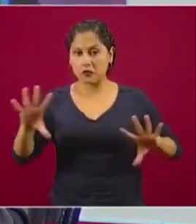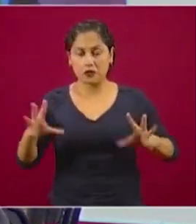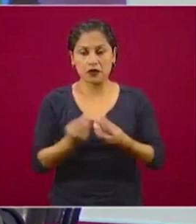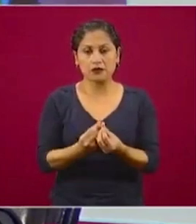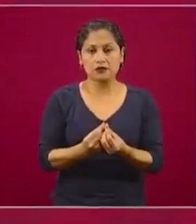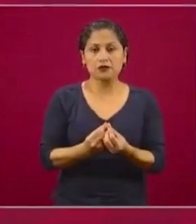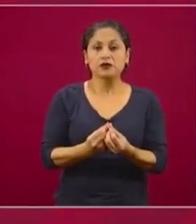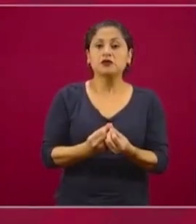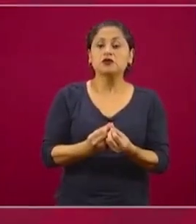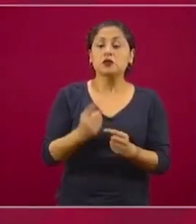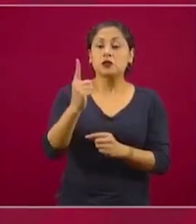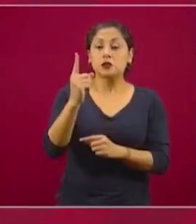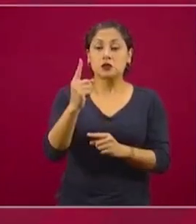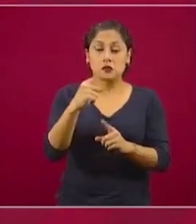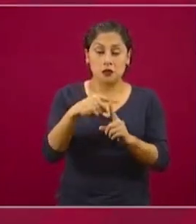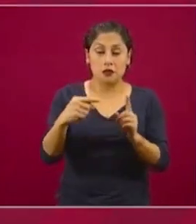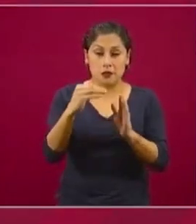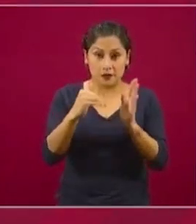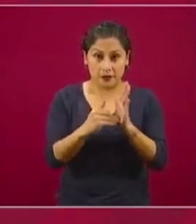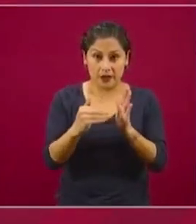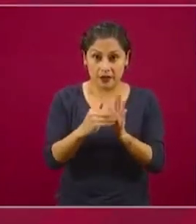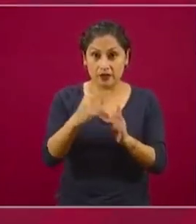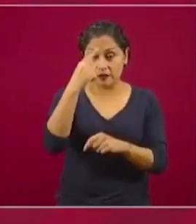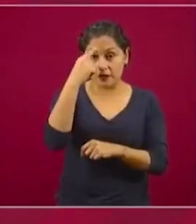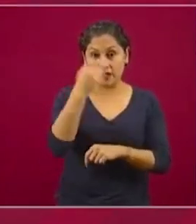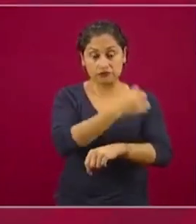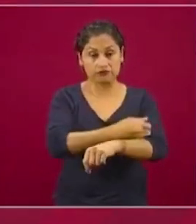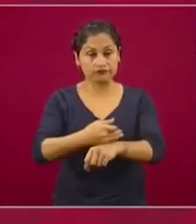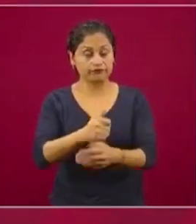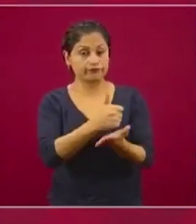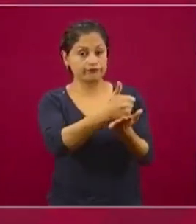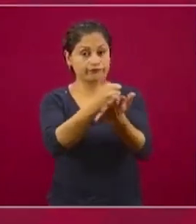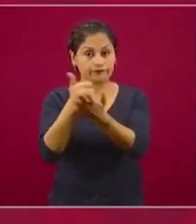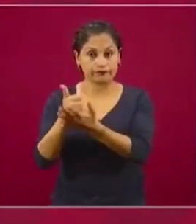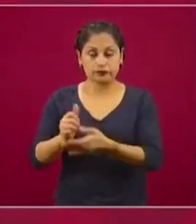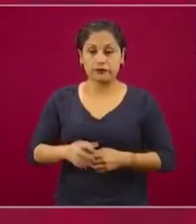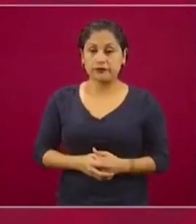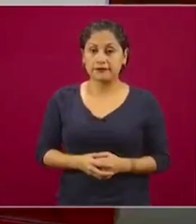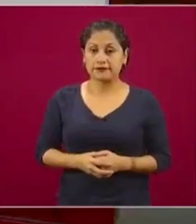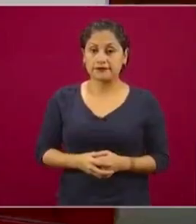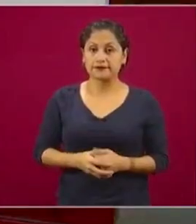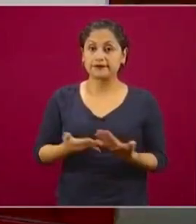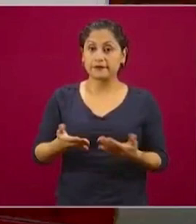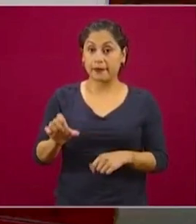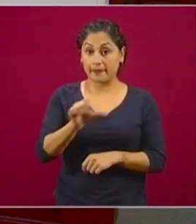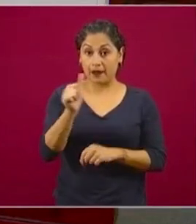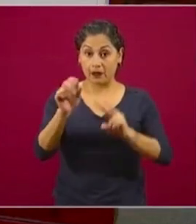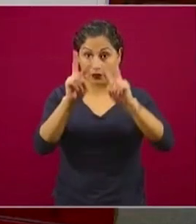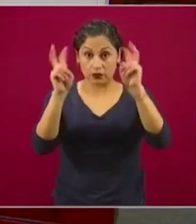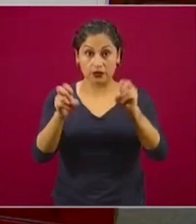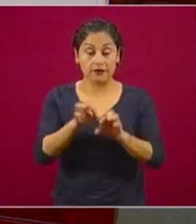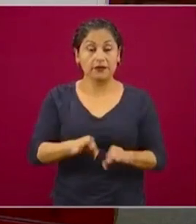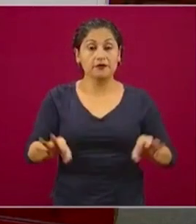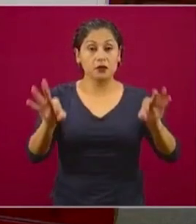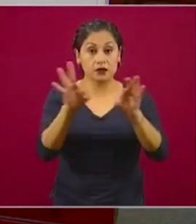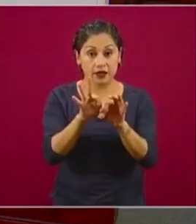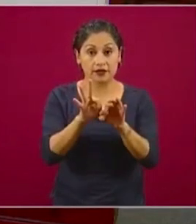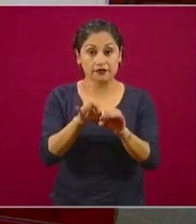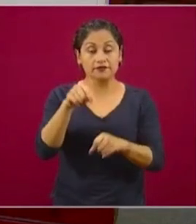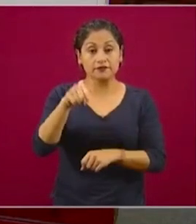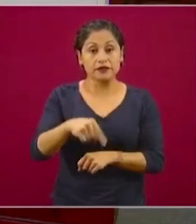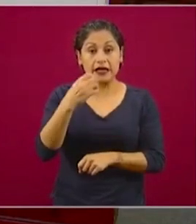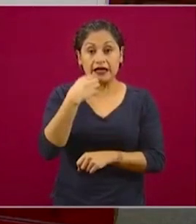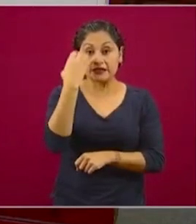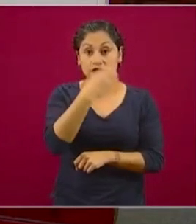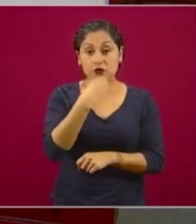beneficiadas. Otro tema importante que es el que vemos el día de hoy, para que la educación se dé en mejores